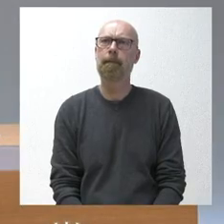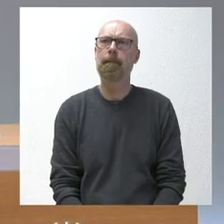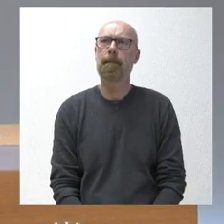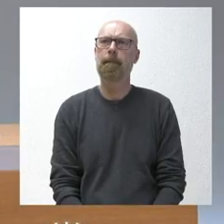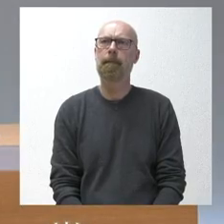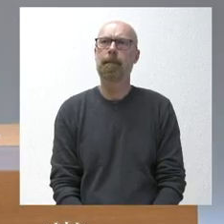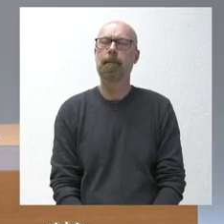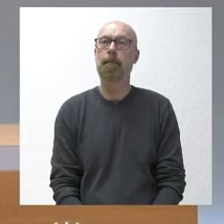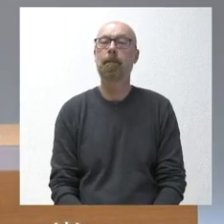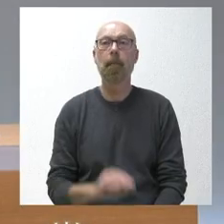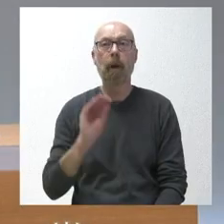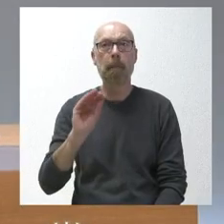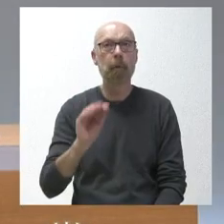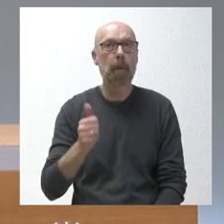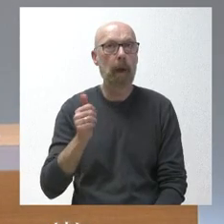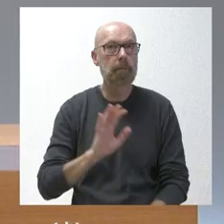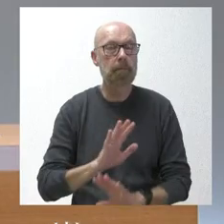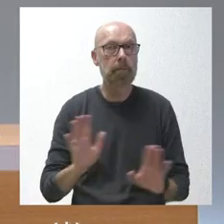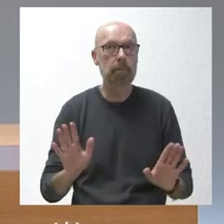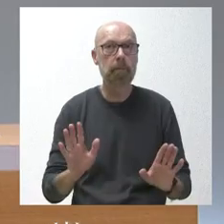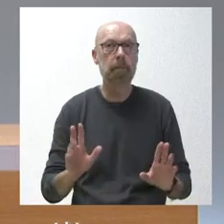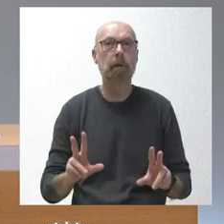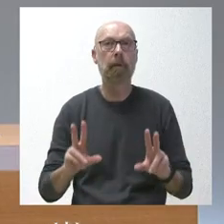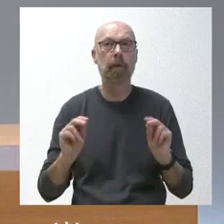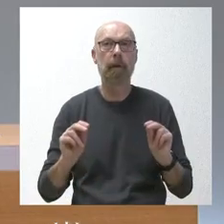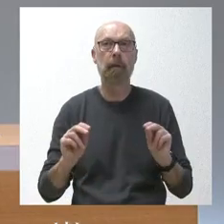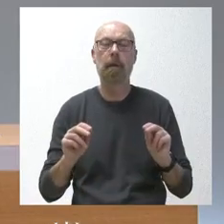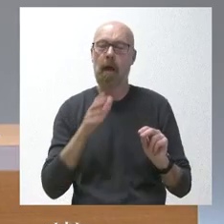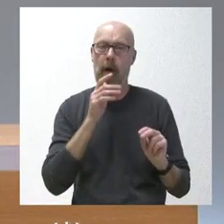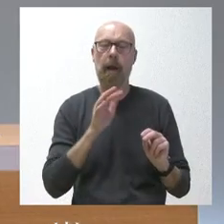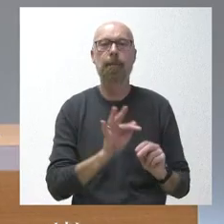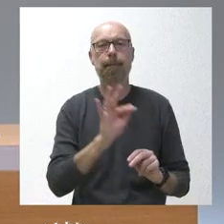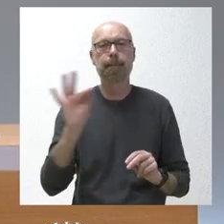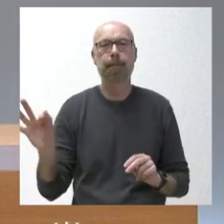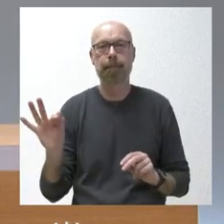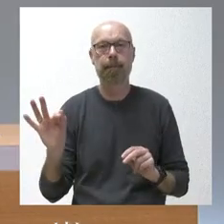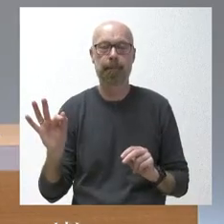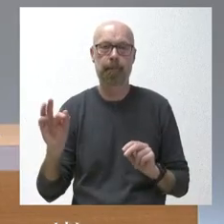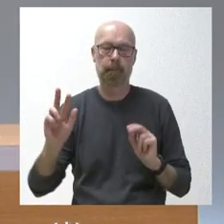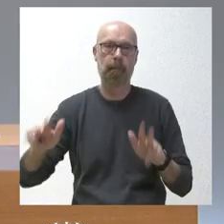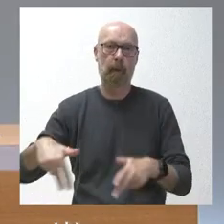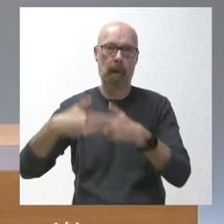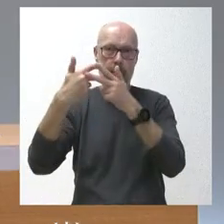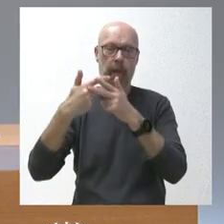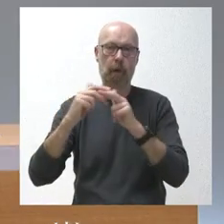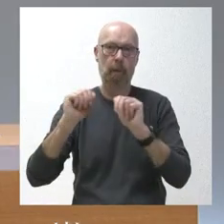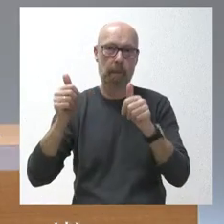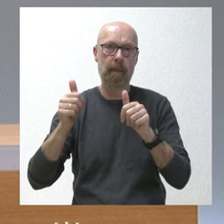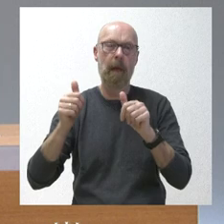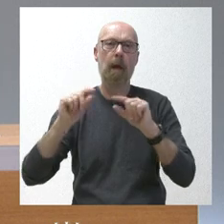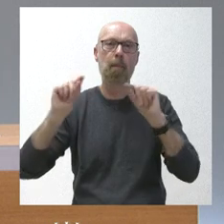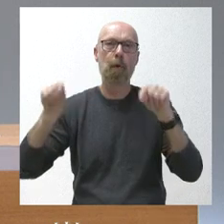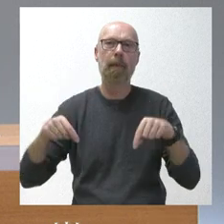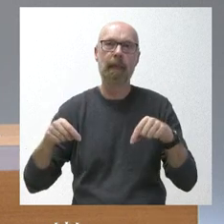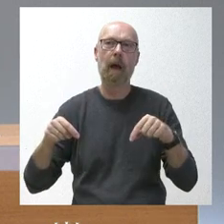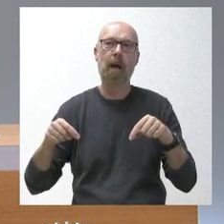¿No hay más preguntas? Pues si en este momento entonces abrimos el turno provincial habitual, lo